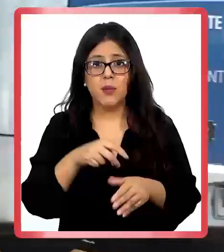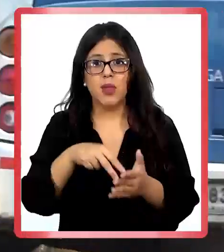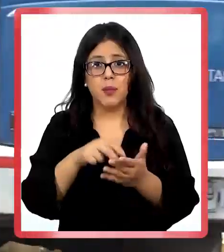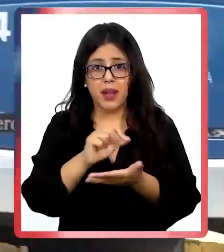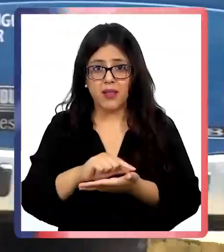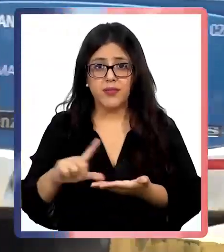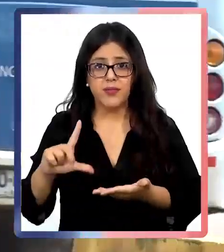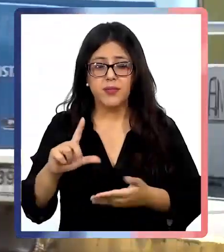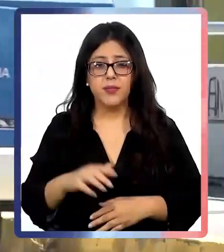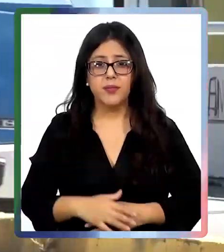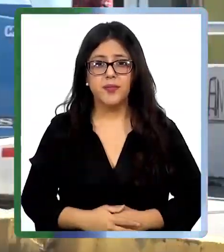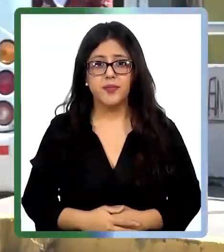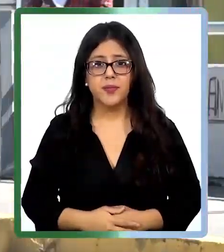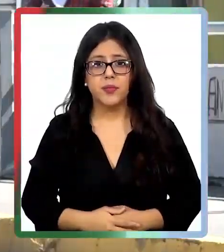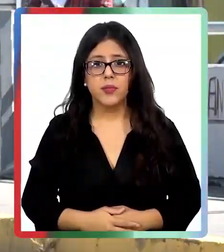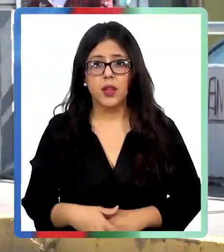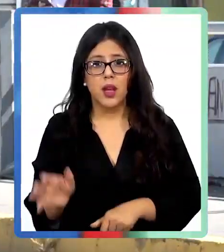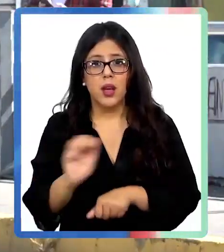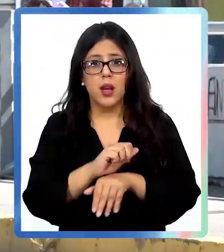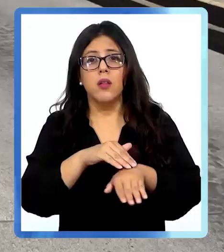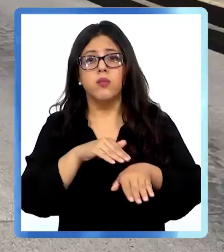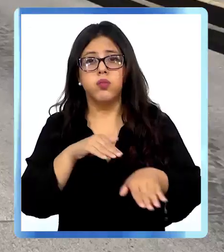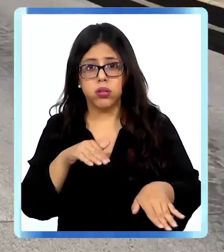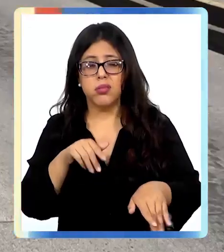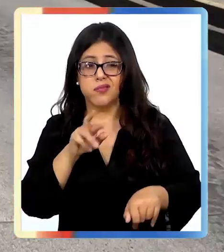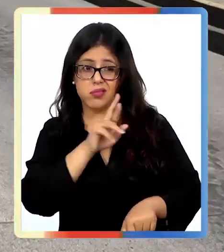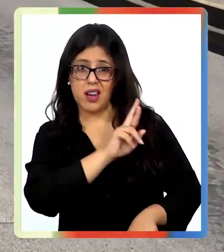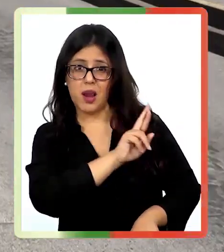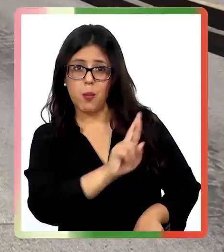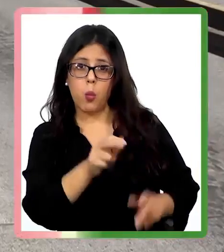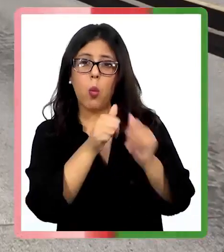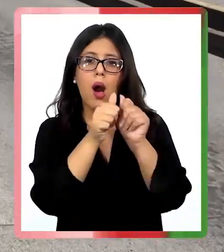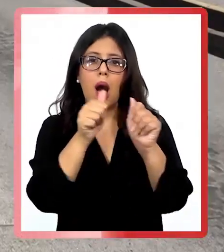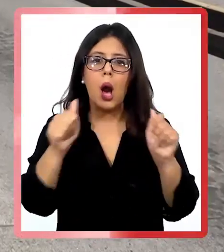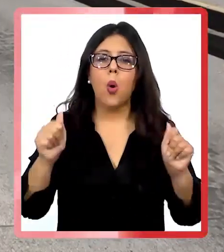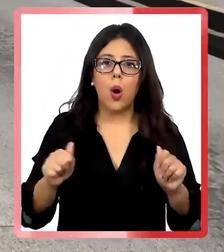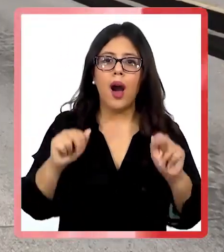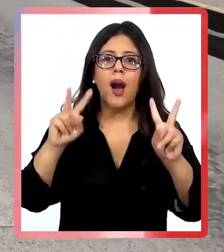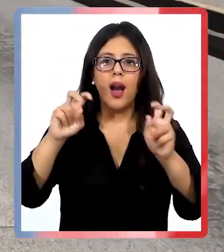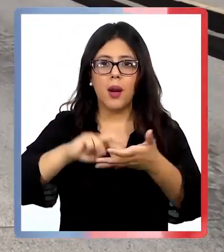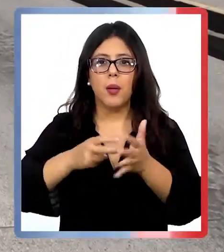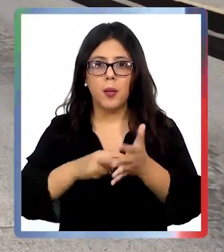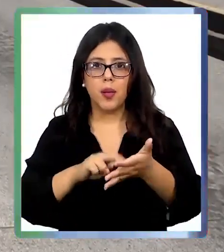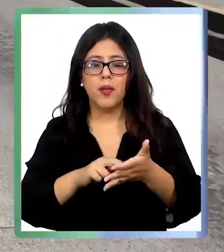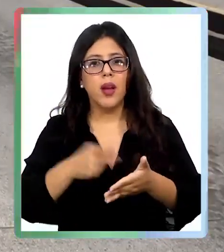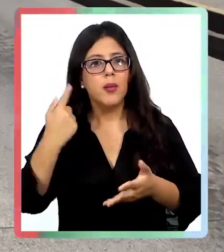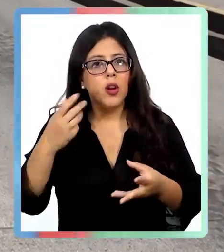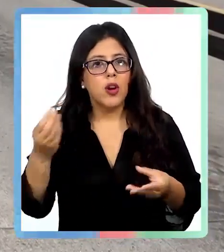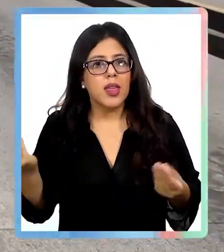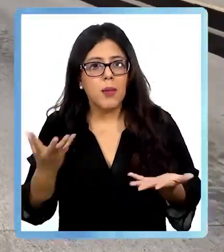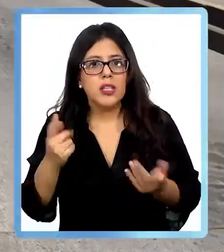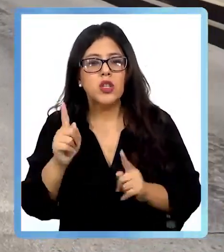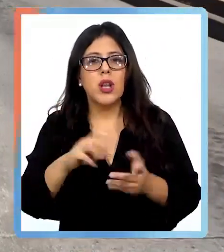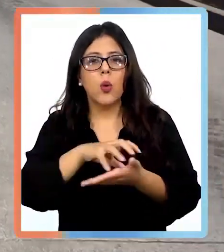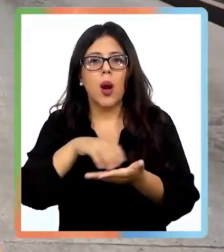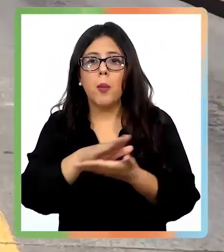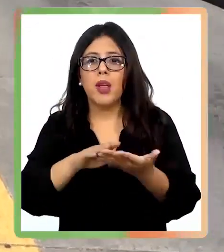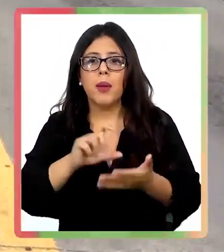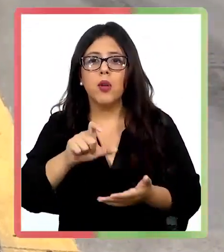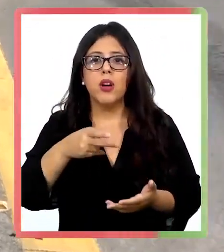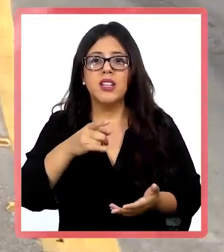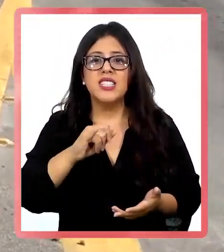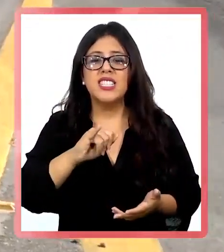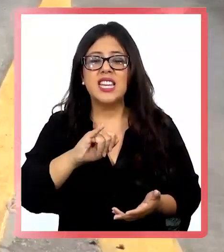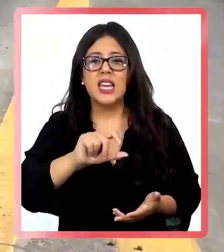espera que han aumentado. Tráfico. Esa fue la respuesta de las autoridades ante el problema. Pero, ¿qué pasó en comunas como